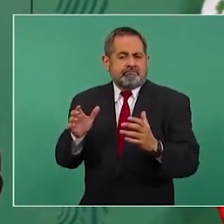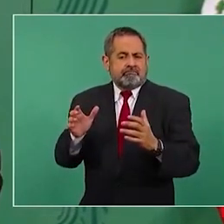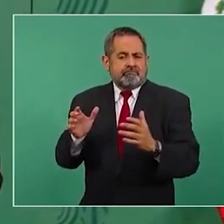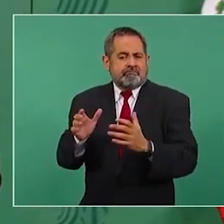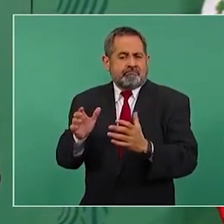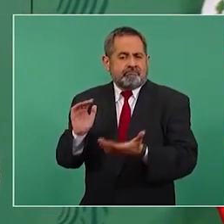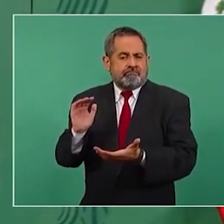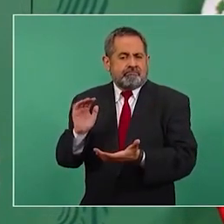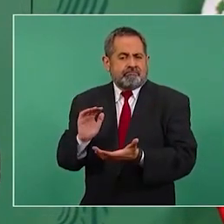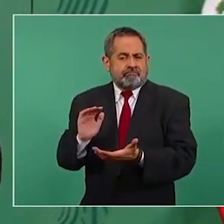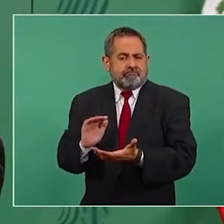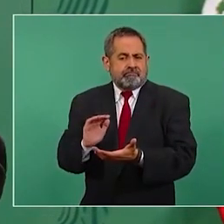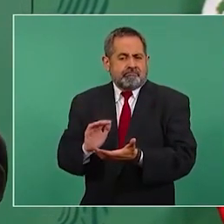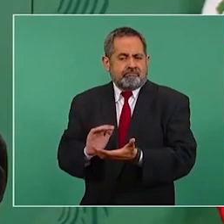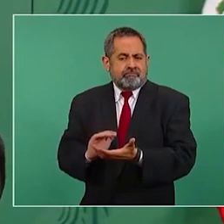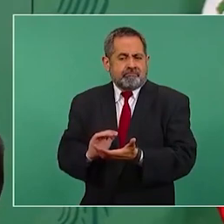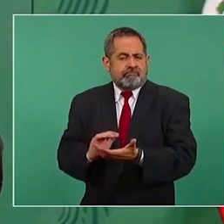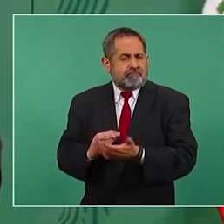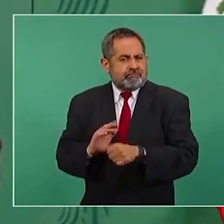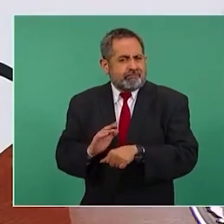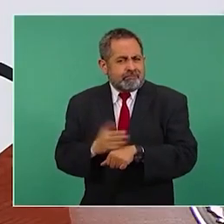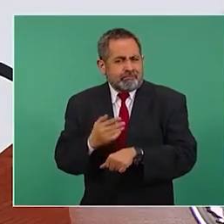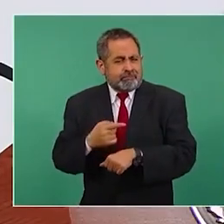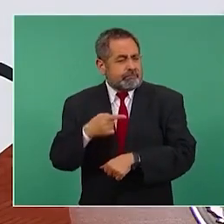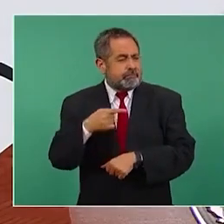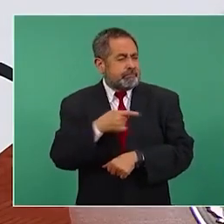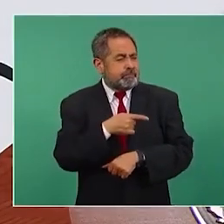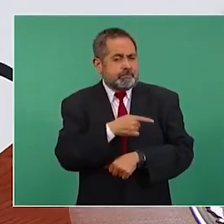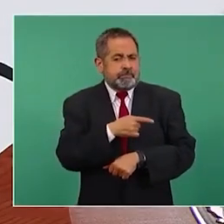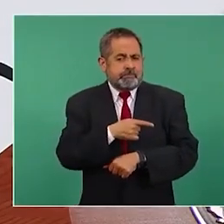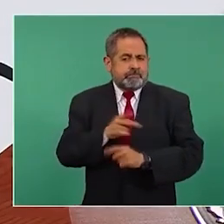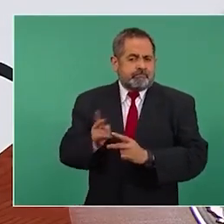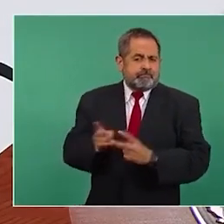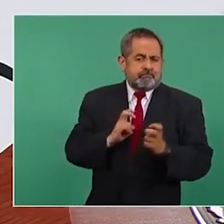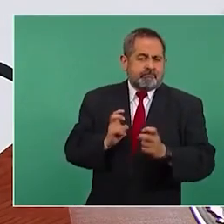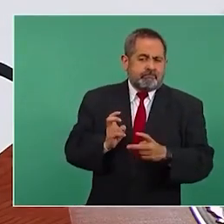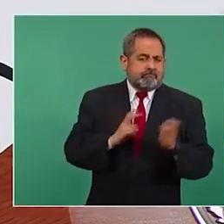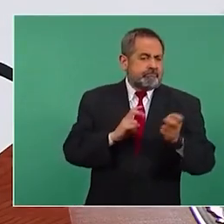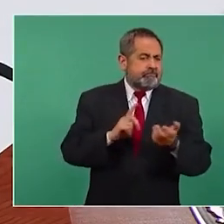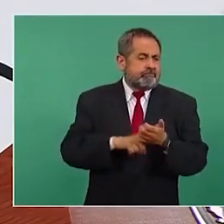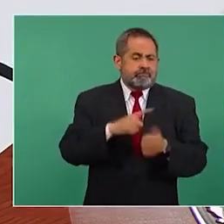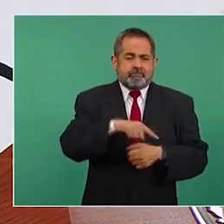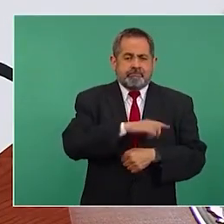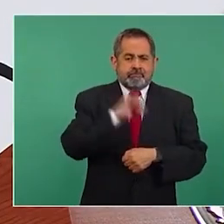los jefes